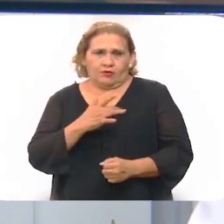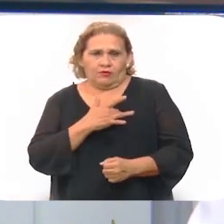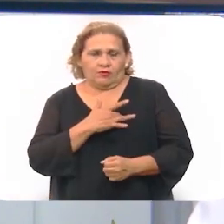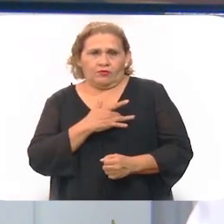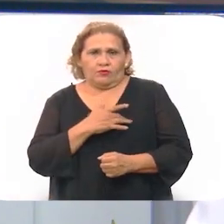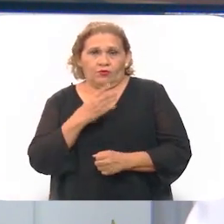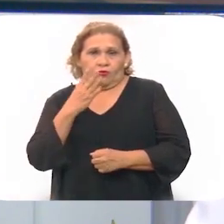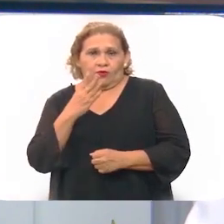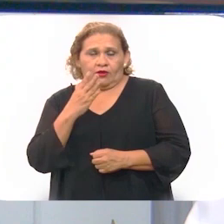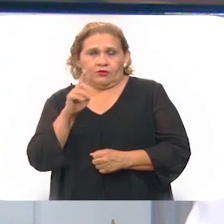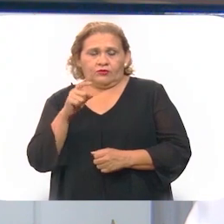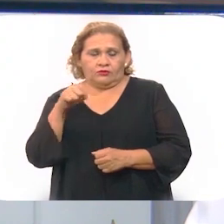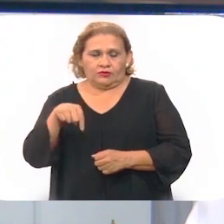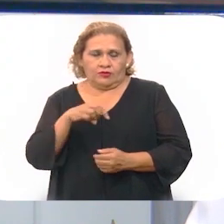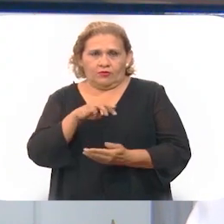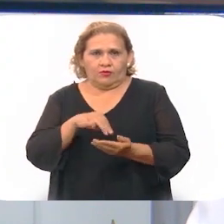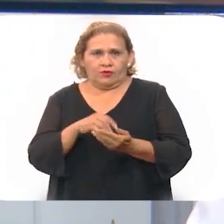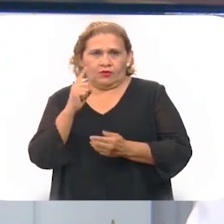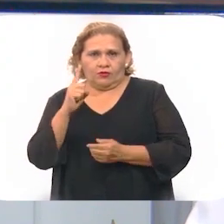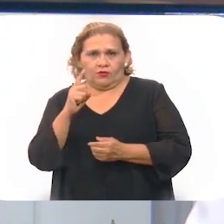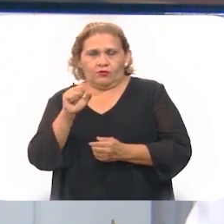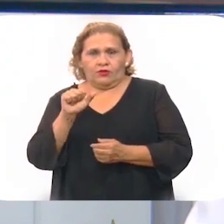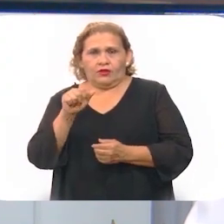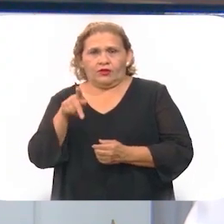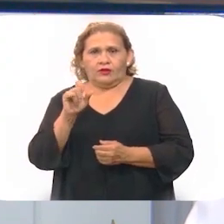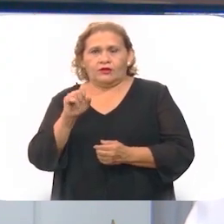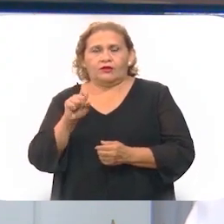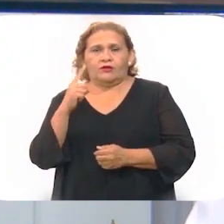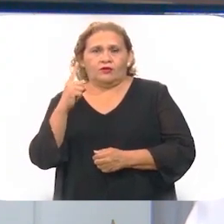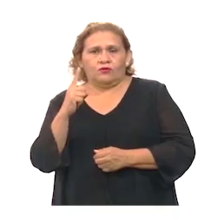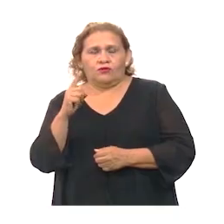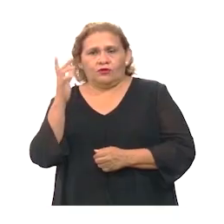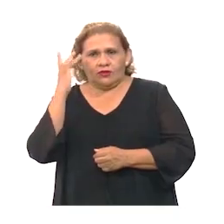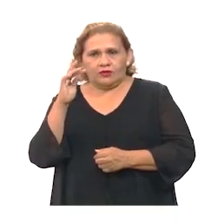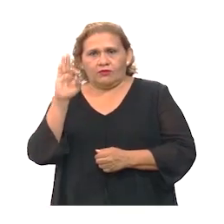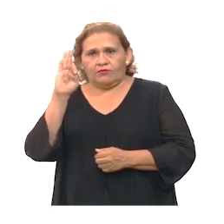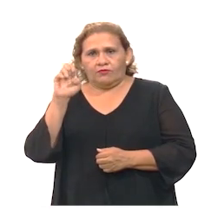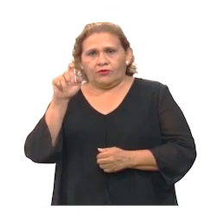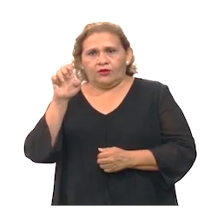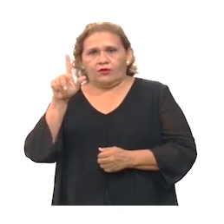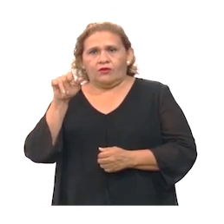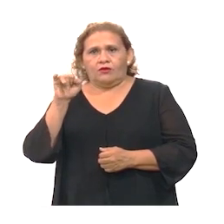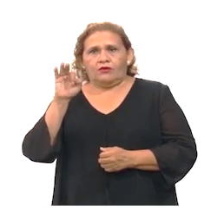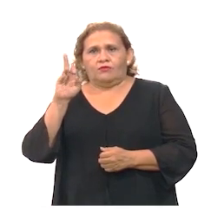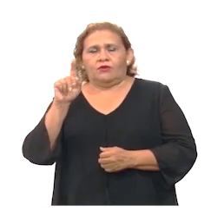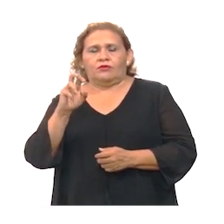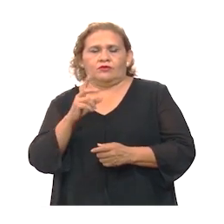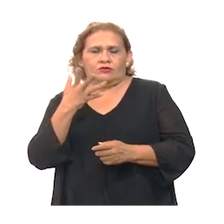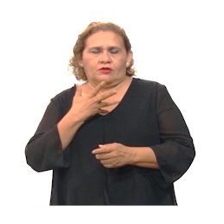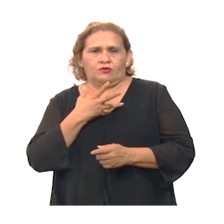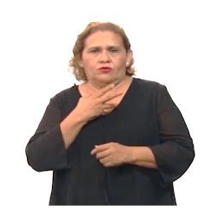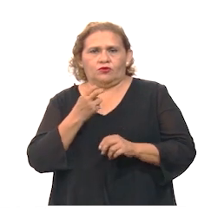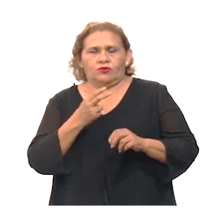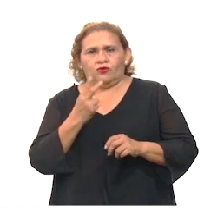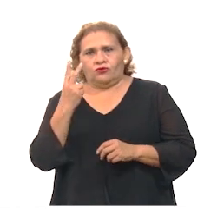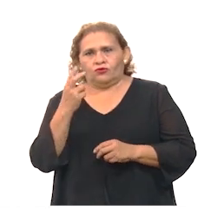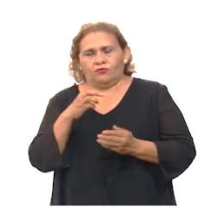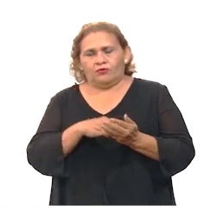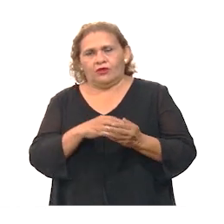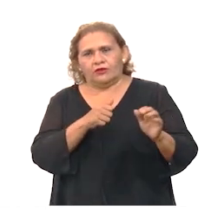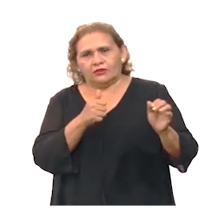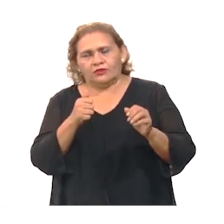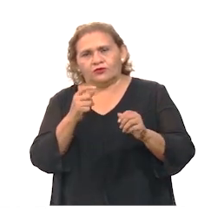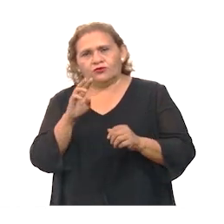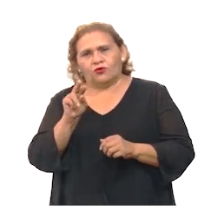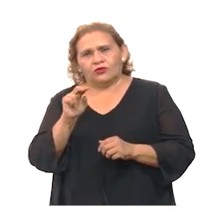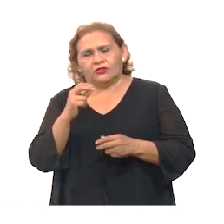4 de ellos residían en Mérida, uno más en Aquil y uno más en San Felipe. En total, tenemos 2,680 personas fallecidas a